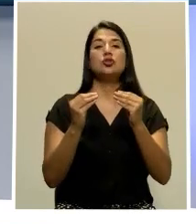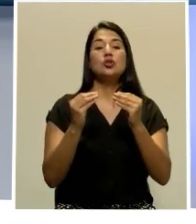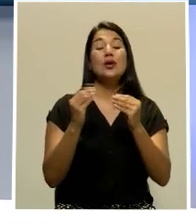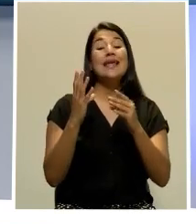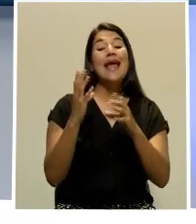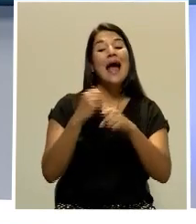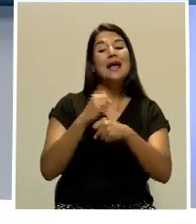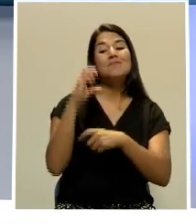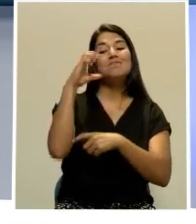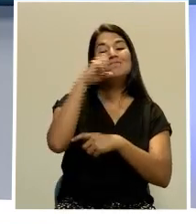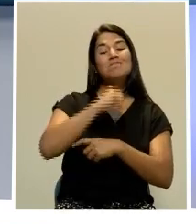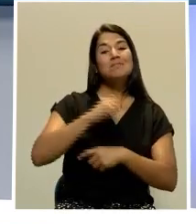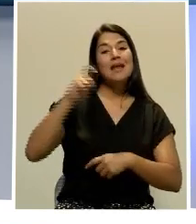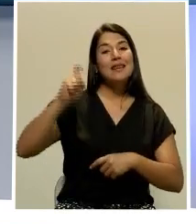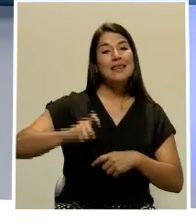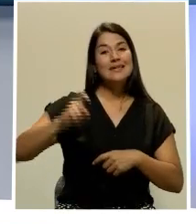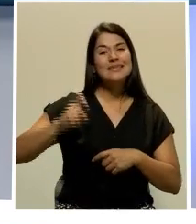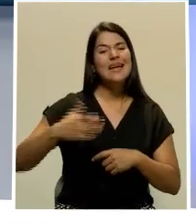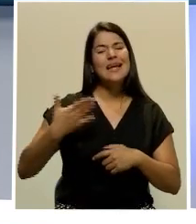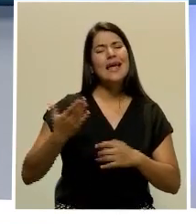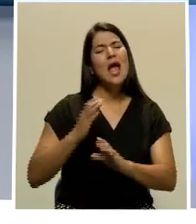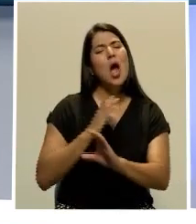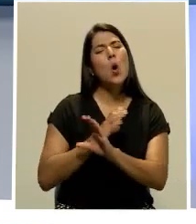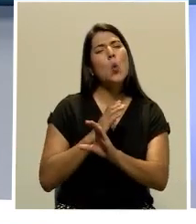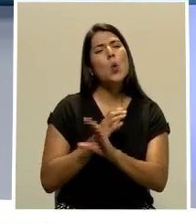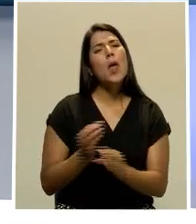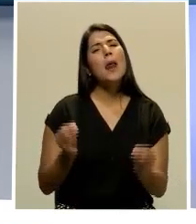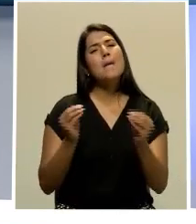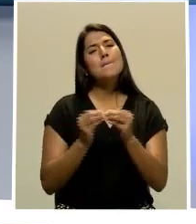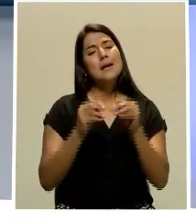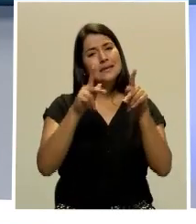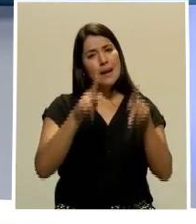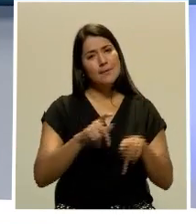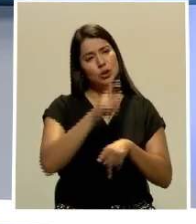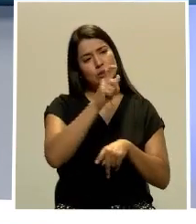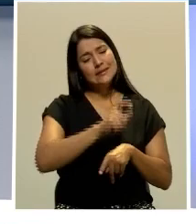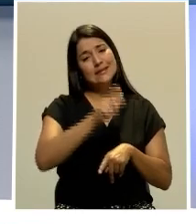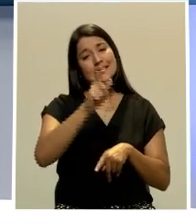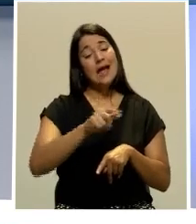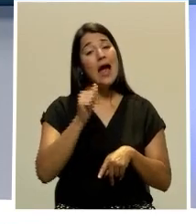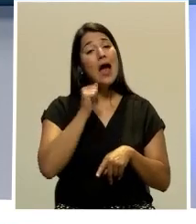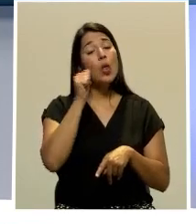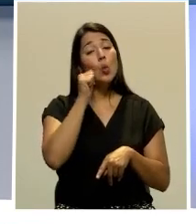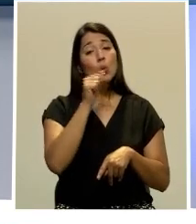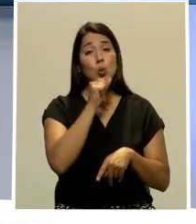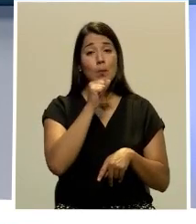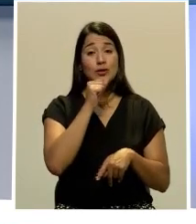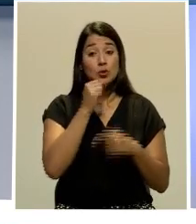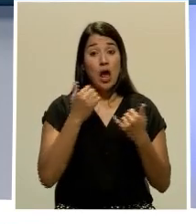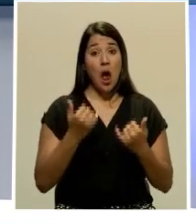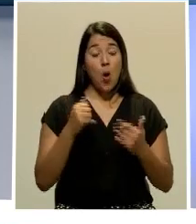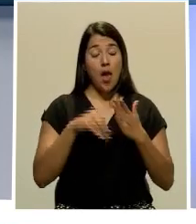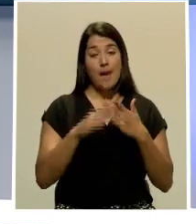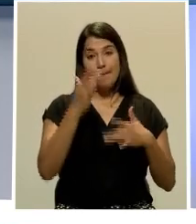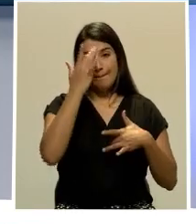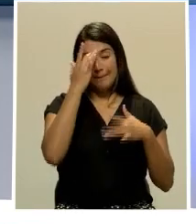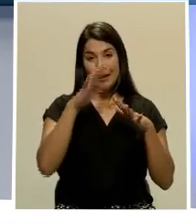la necesidad de resguardar y proteger a nuestros adultos mayores durante esta pandemia.